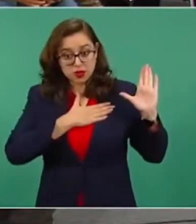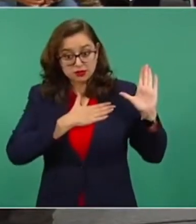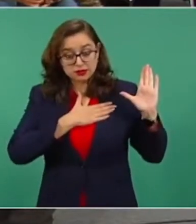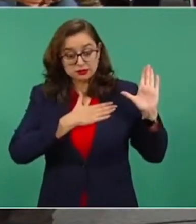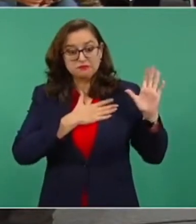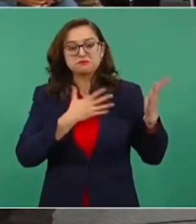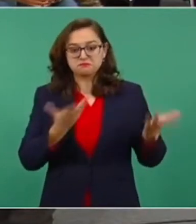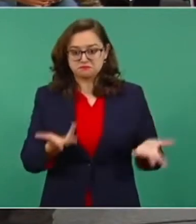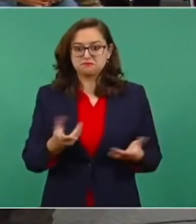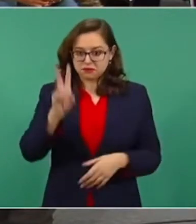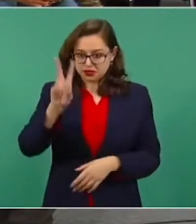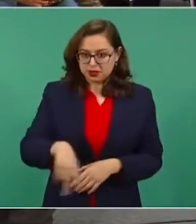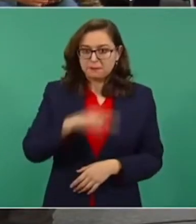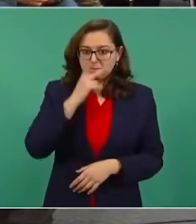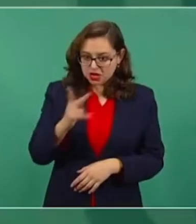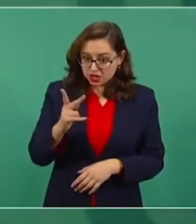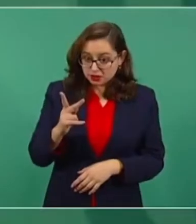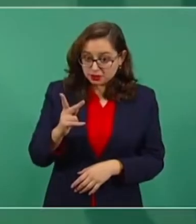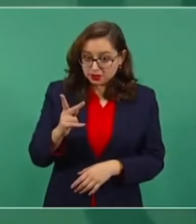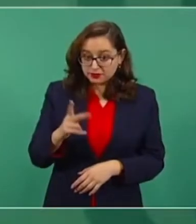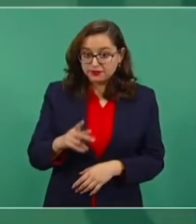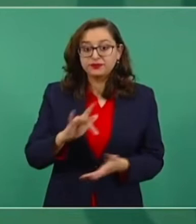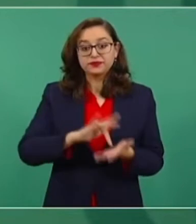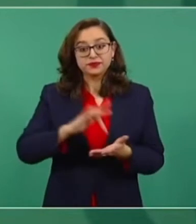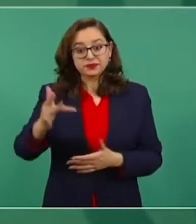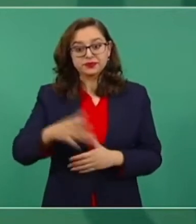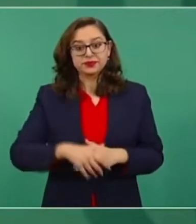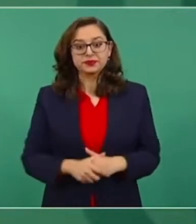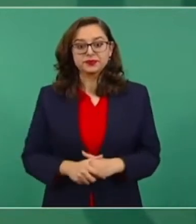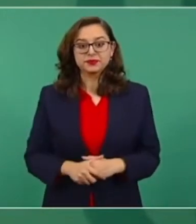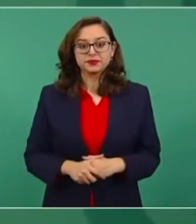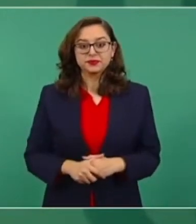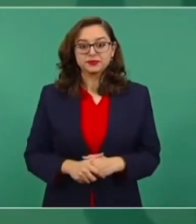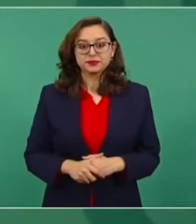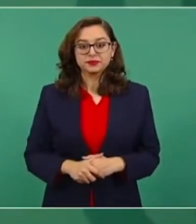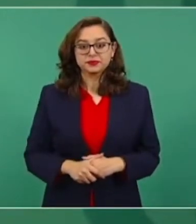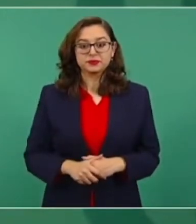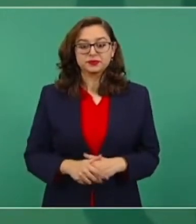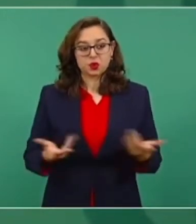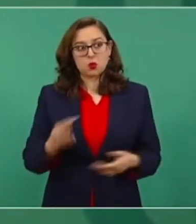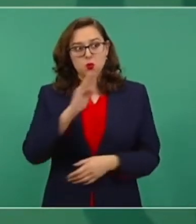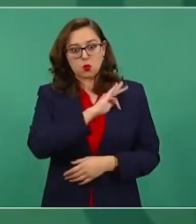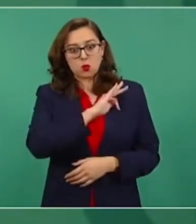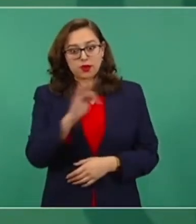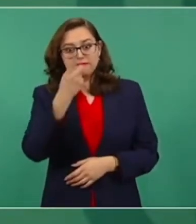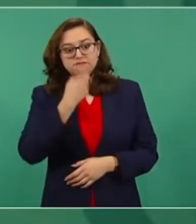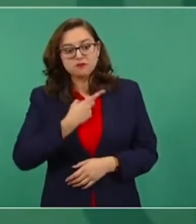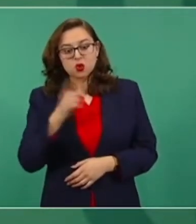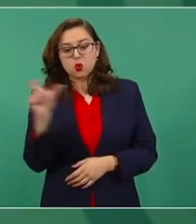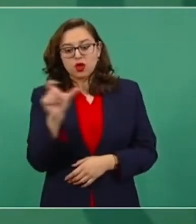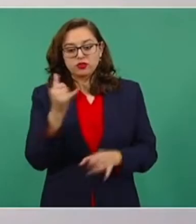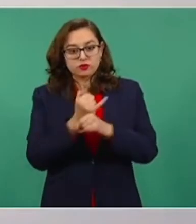es porque es un hombre de palabra. Gracias, presidente. Muy bien. ¿Sí nos puede dar más o menos para cuándo?